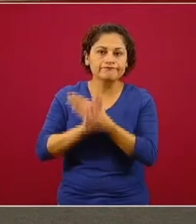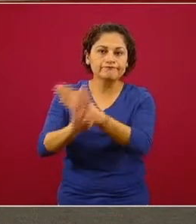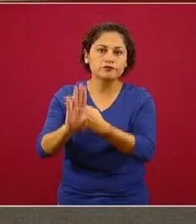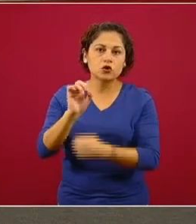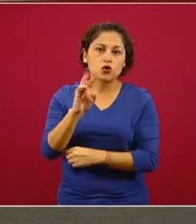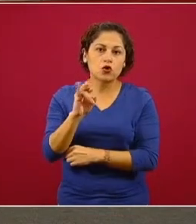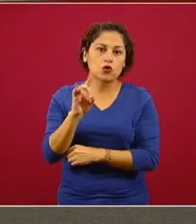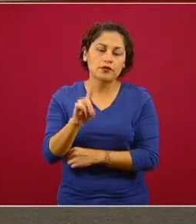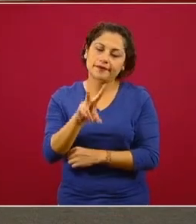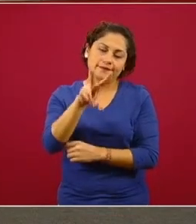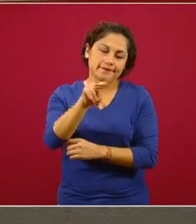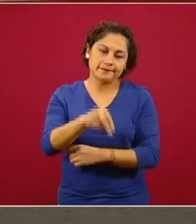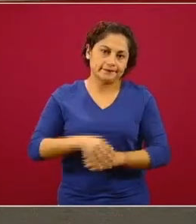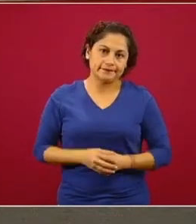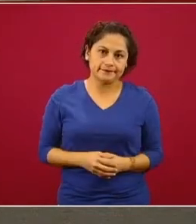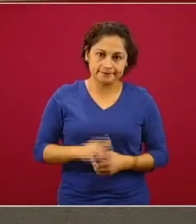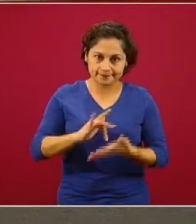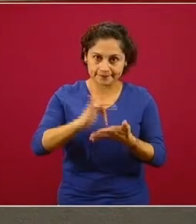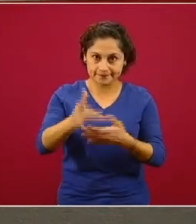Eva López Chávez